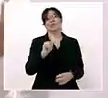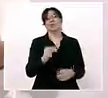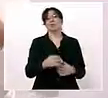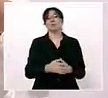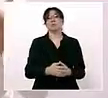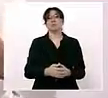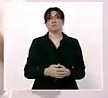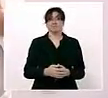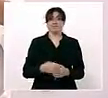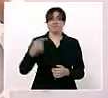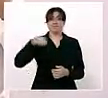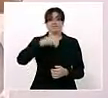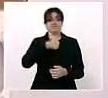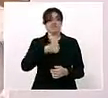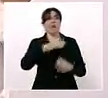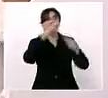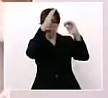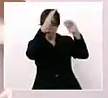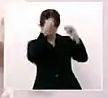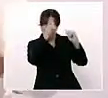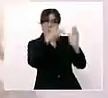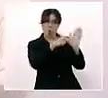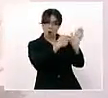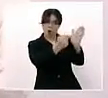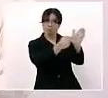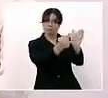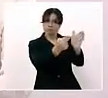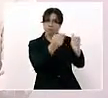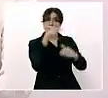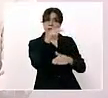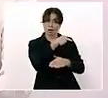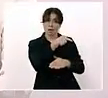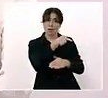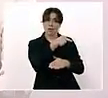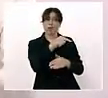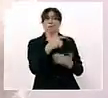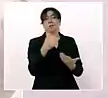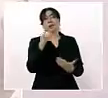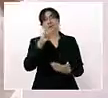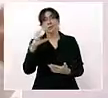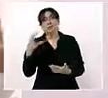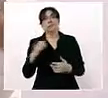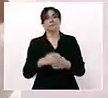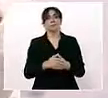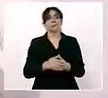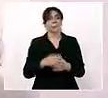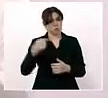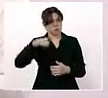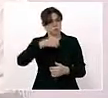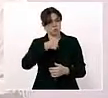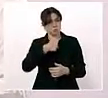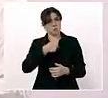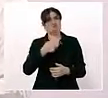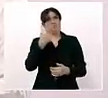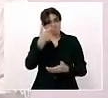acuerdo que hacemos con una organización civil para entregarles recursos,